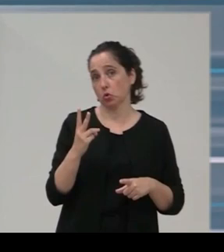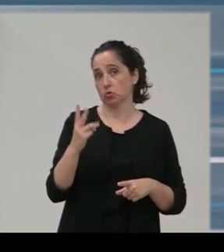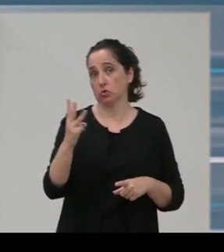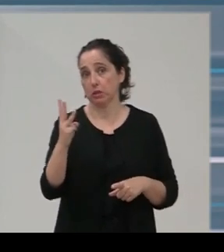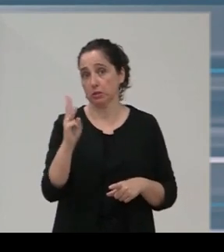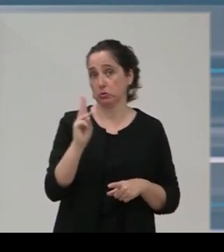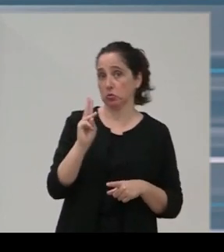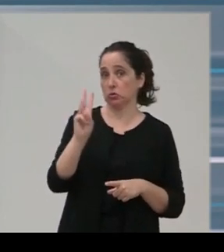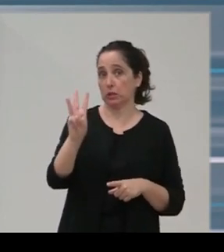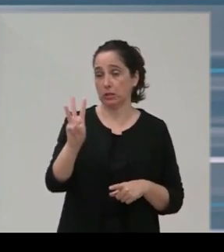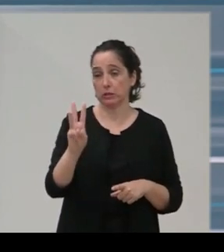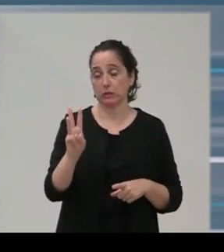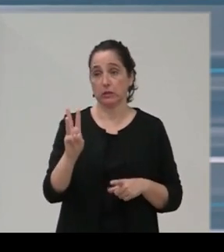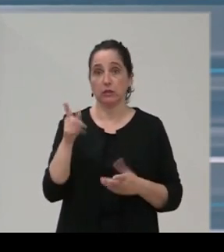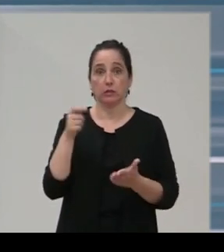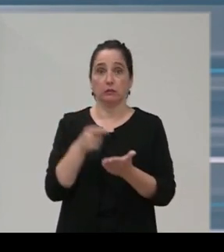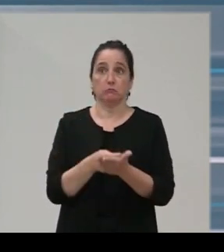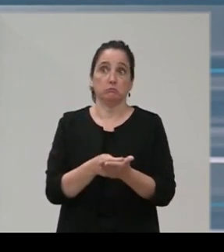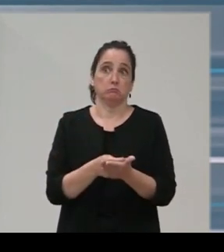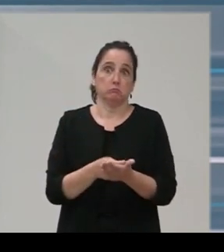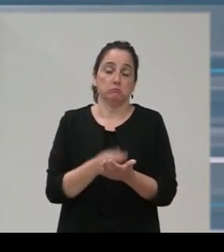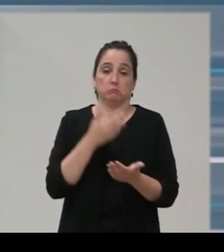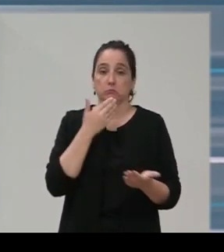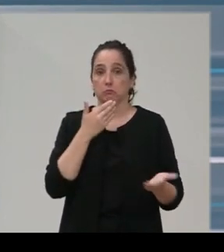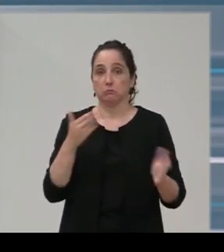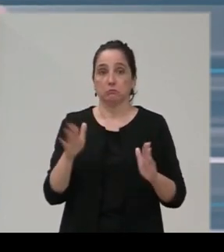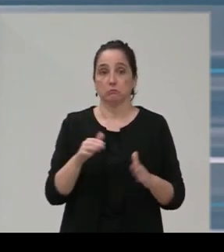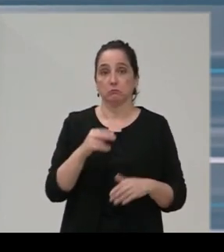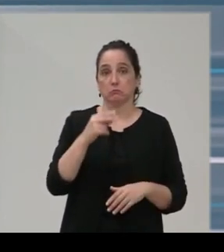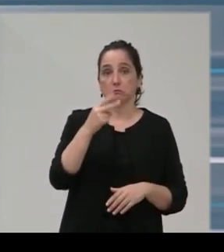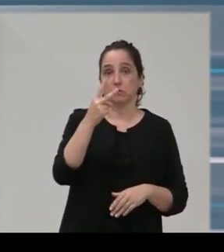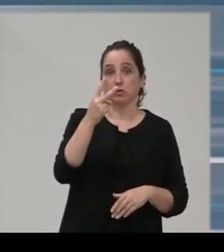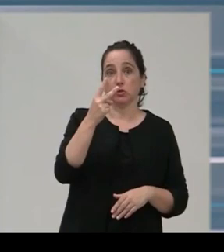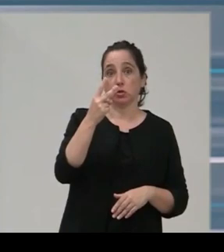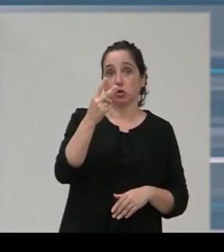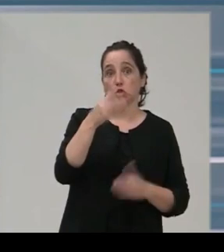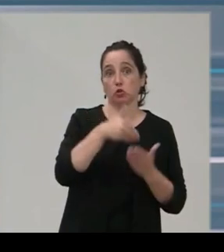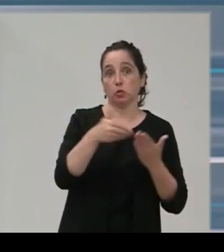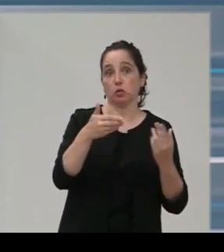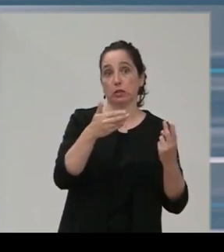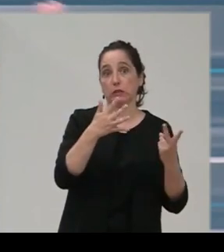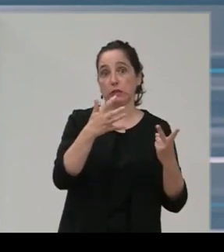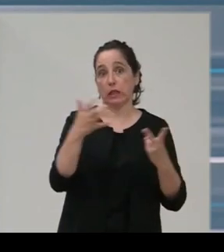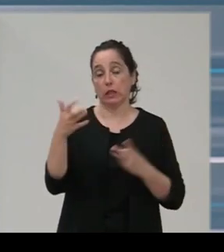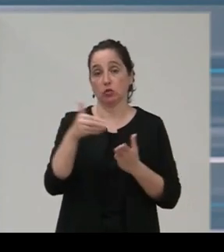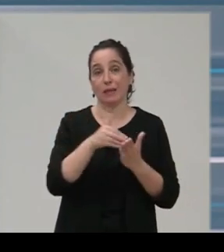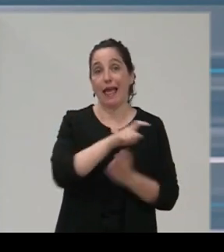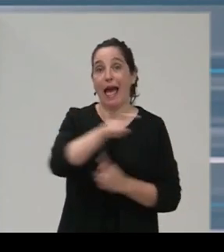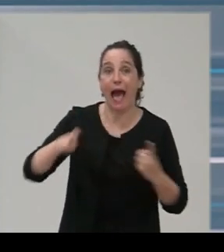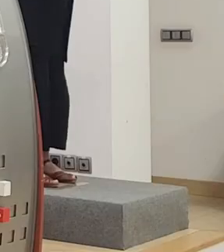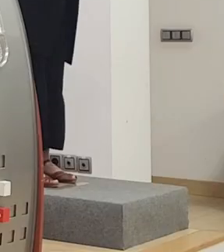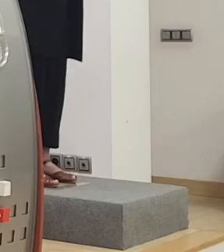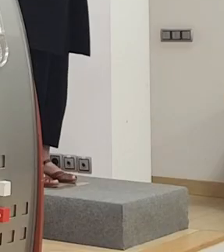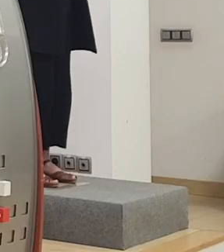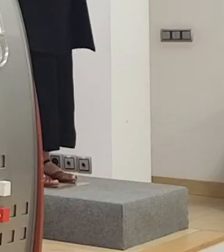de las obras pues estaríamos hablando de 2.700 2.800 lo ha dicho también